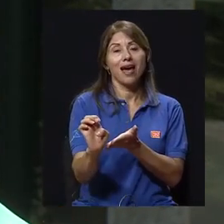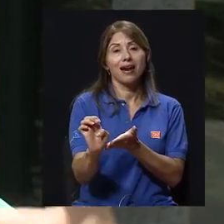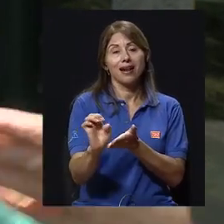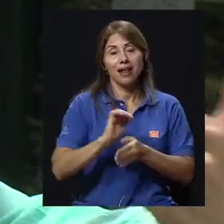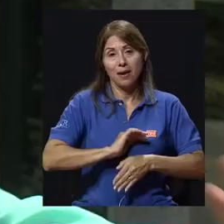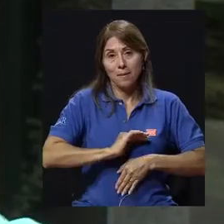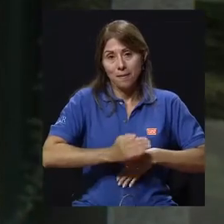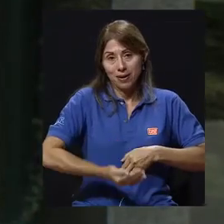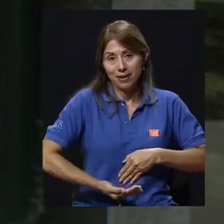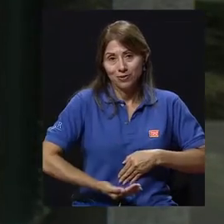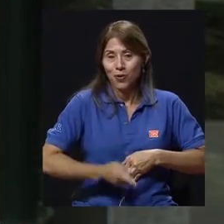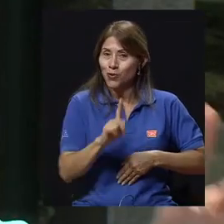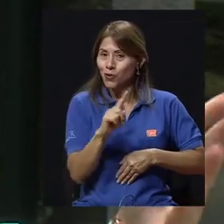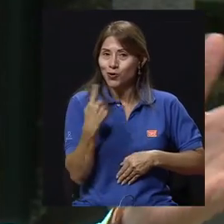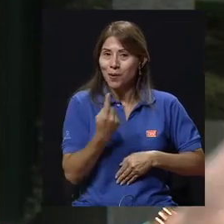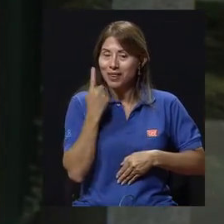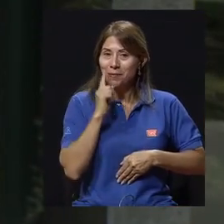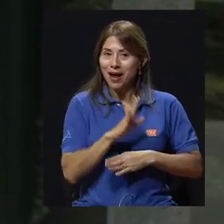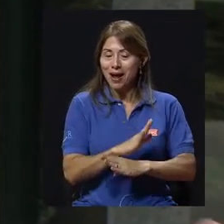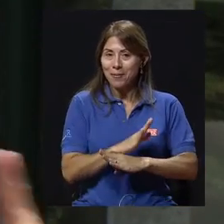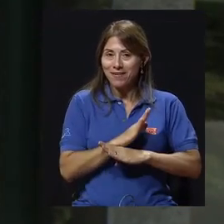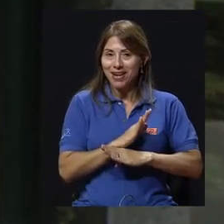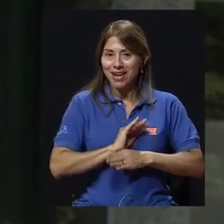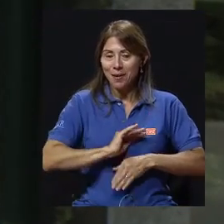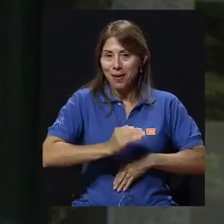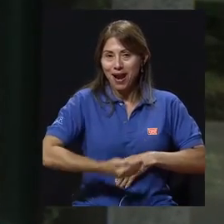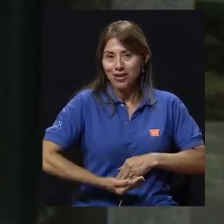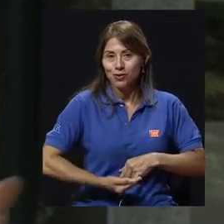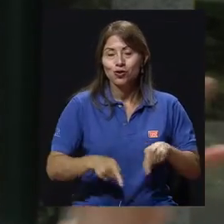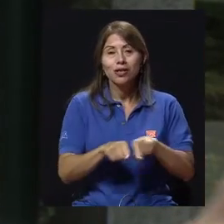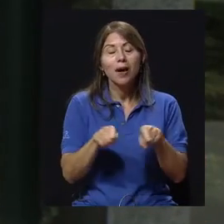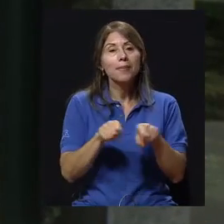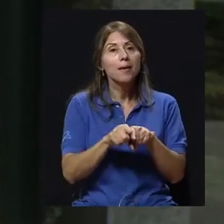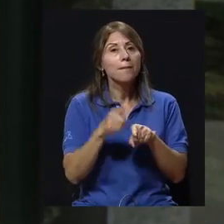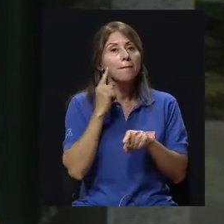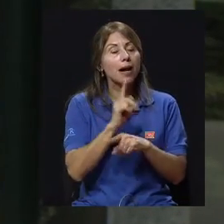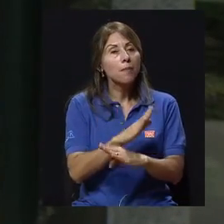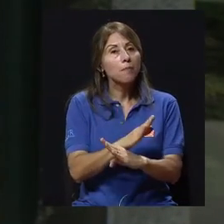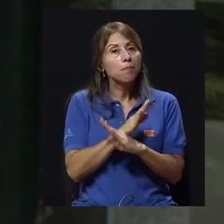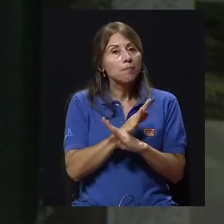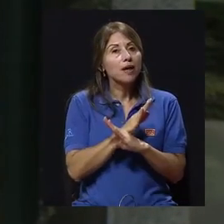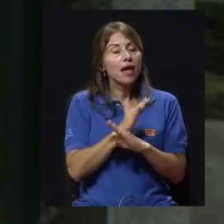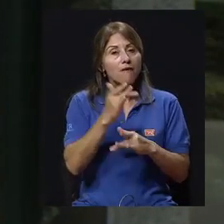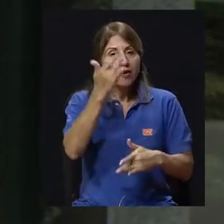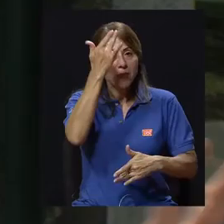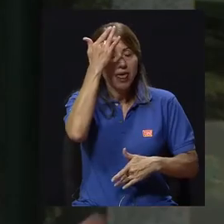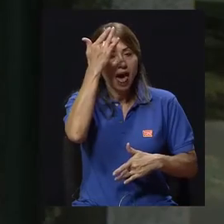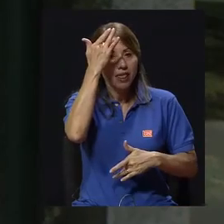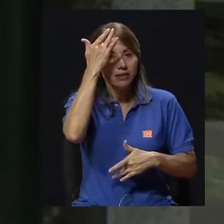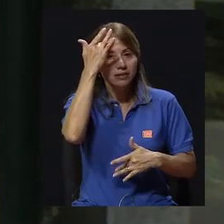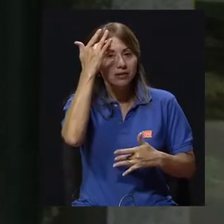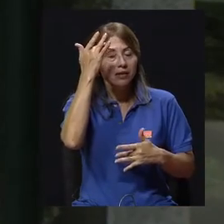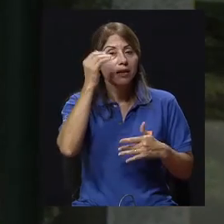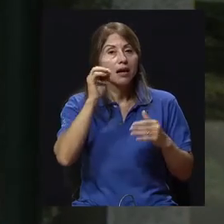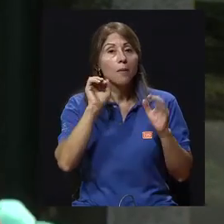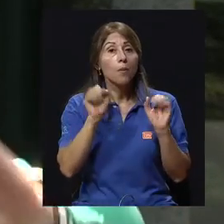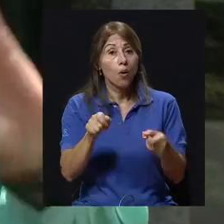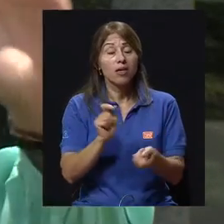no solo es para prevenir embarazos, sino para un grupo de enfermedades que realmente pueden cambiar